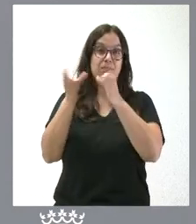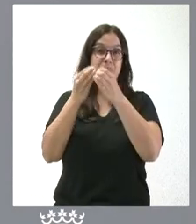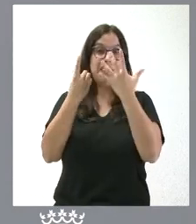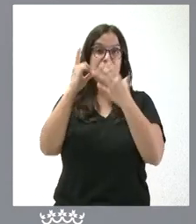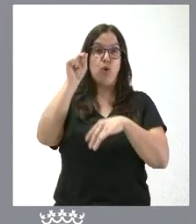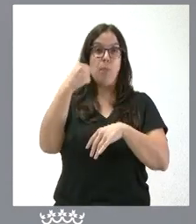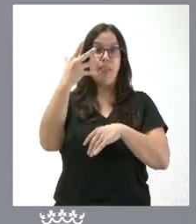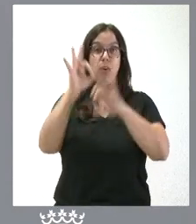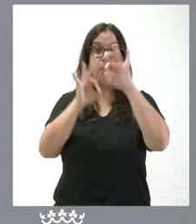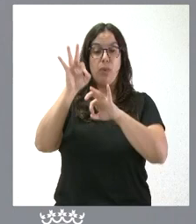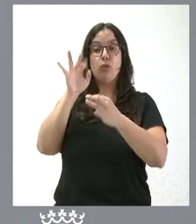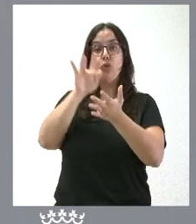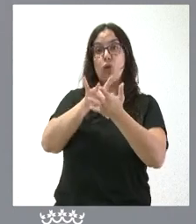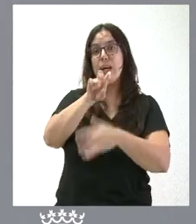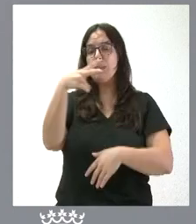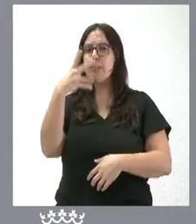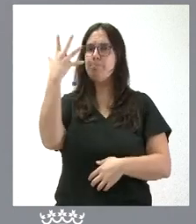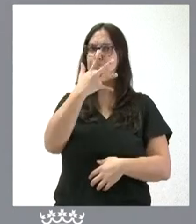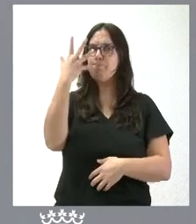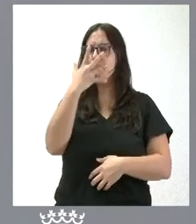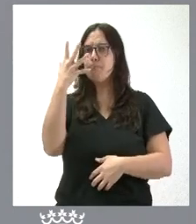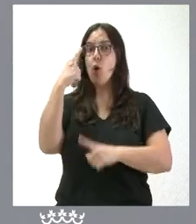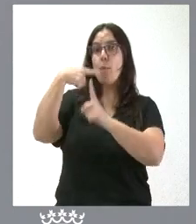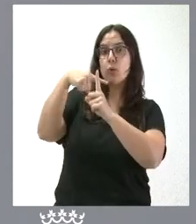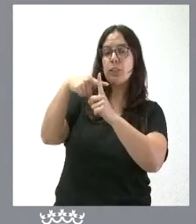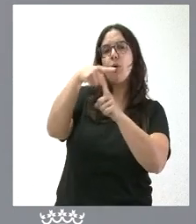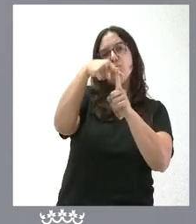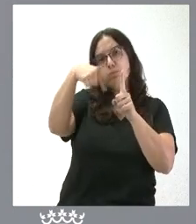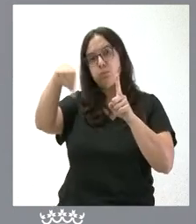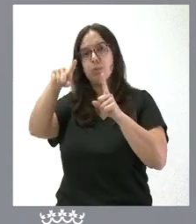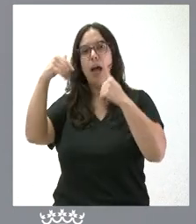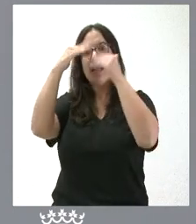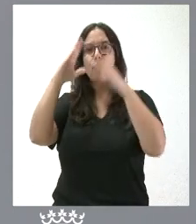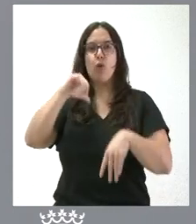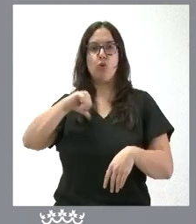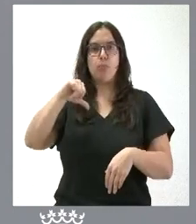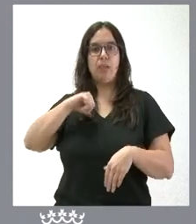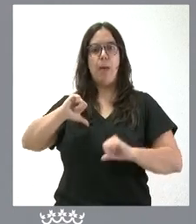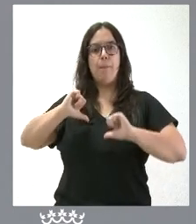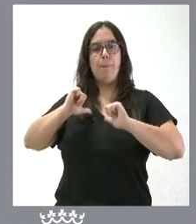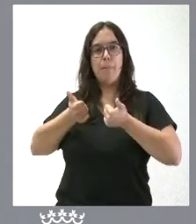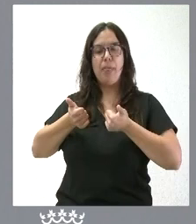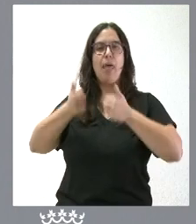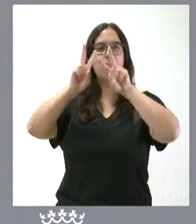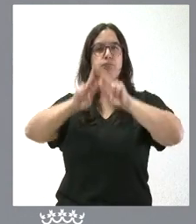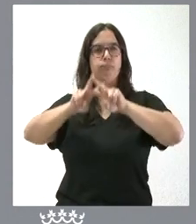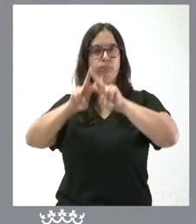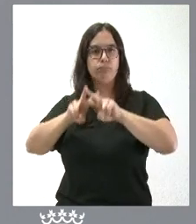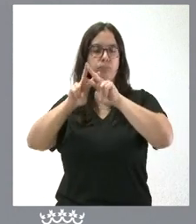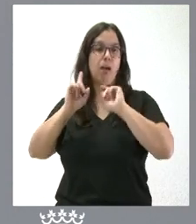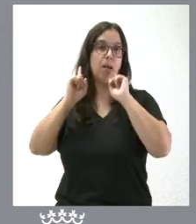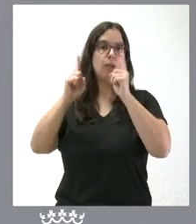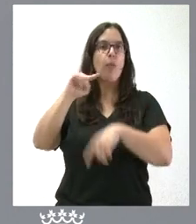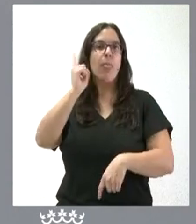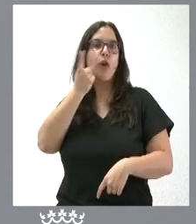tuvieron resultado sospechoso positivo y fueron derivadas a la atención hospitalaria para realizar, en su caso,